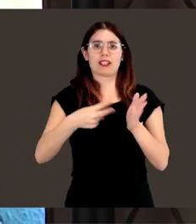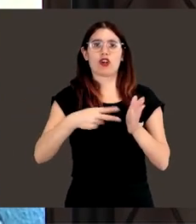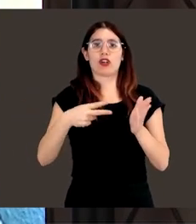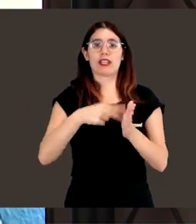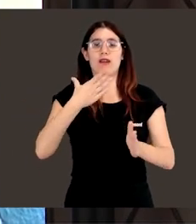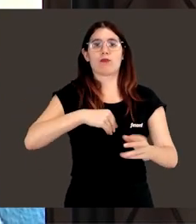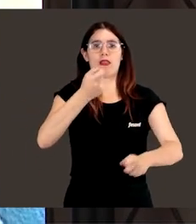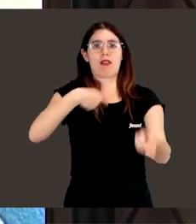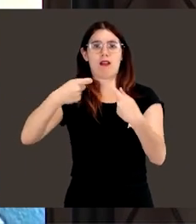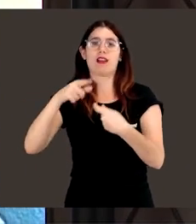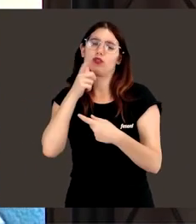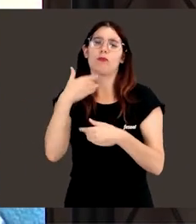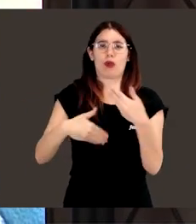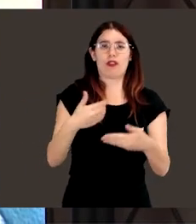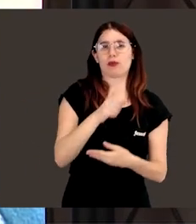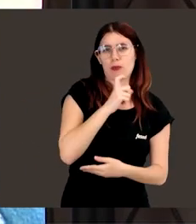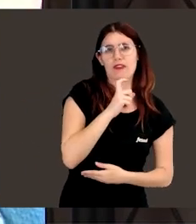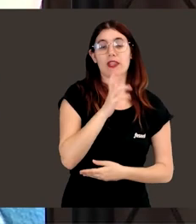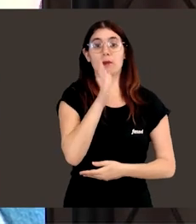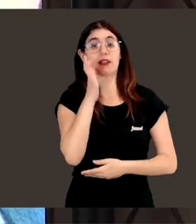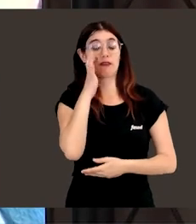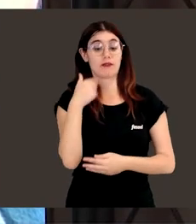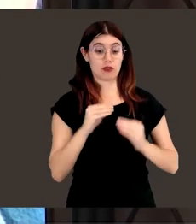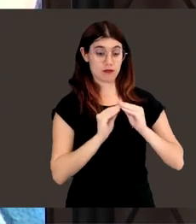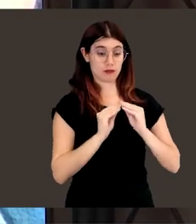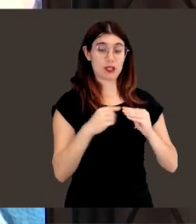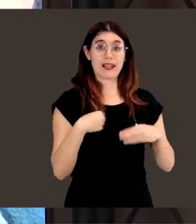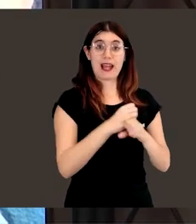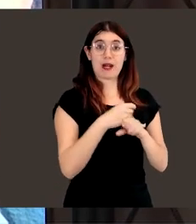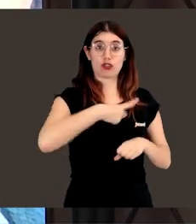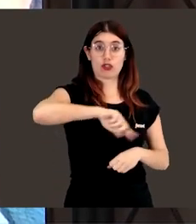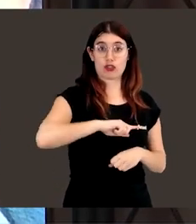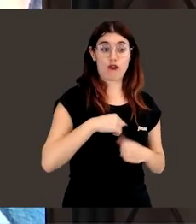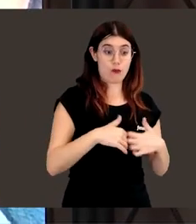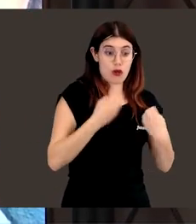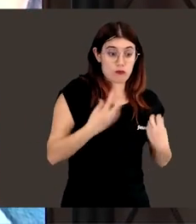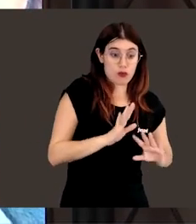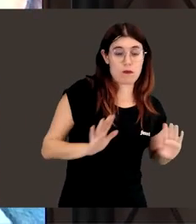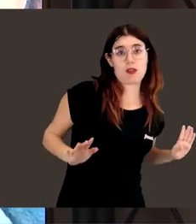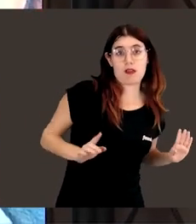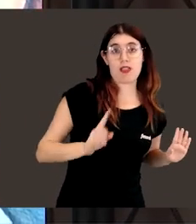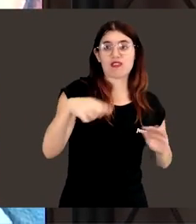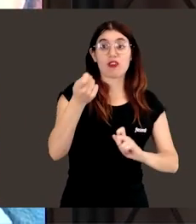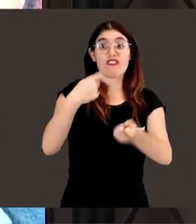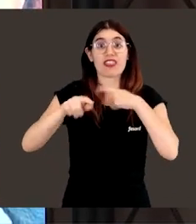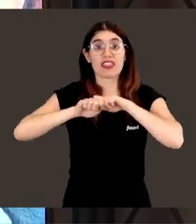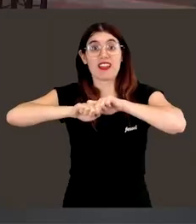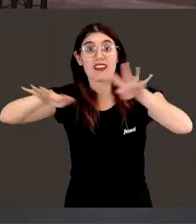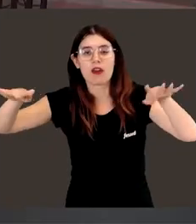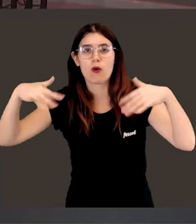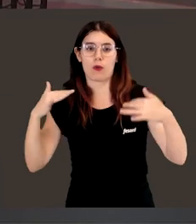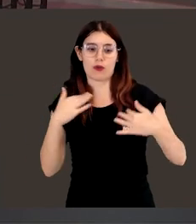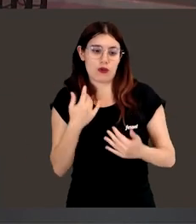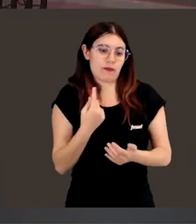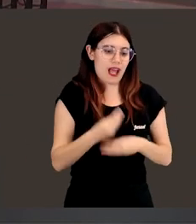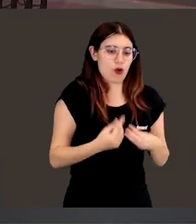sabemos, es un proceso complicado porque, claro, tú lo haces a nivel de laboratorio y a nivel de laboratorio me funciona muy bien, ¿no? Pero hago uno, o